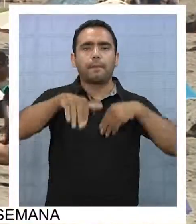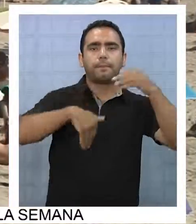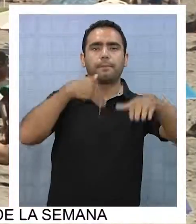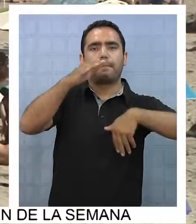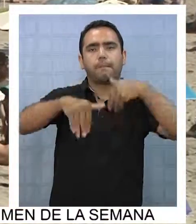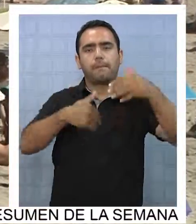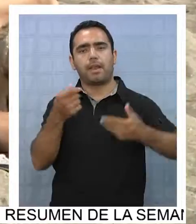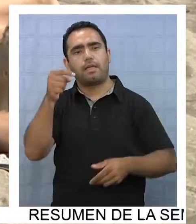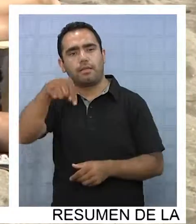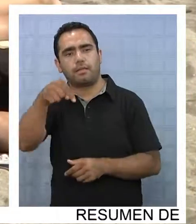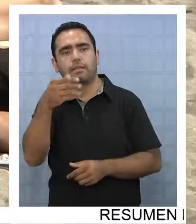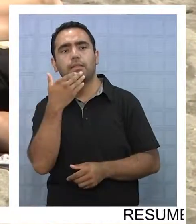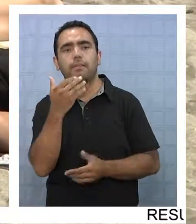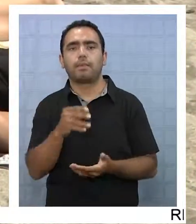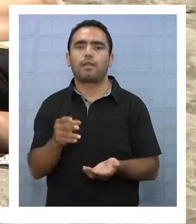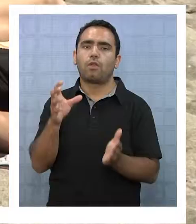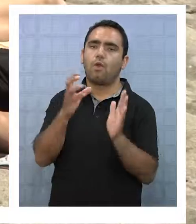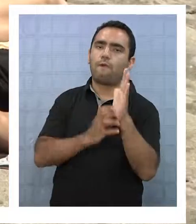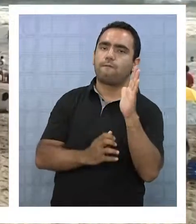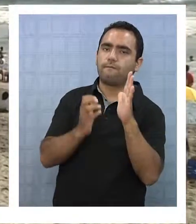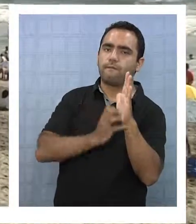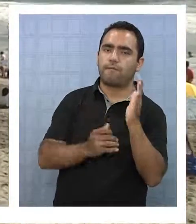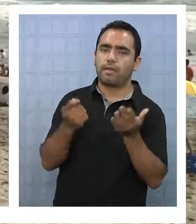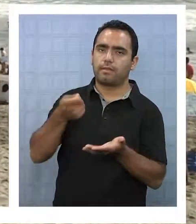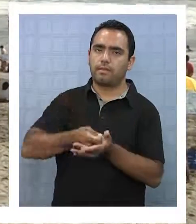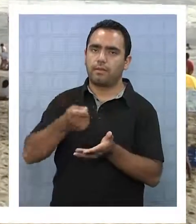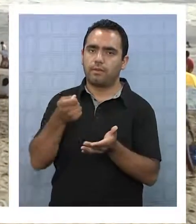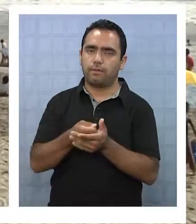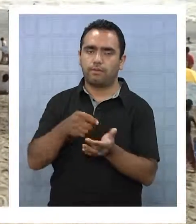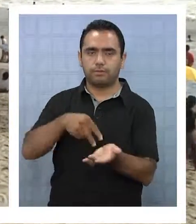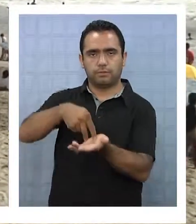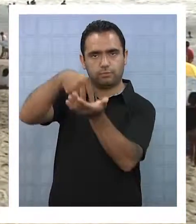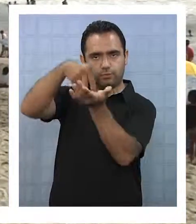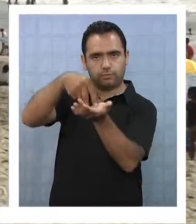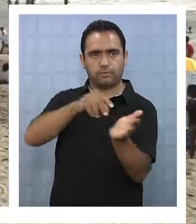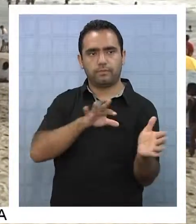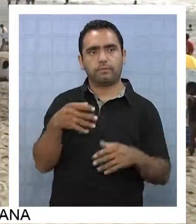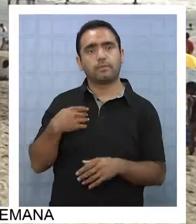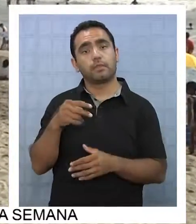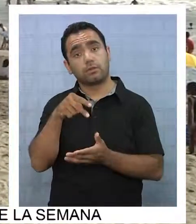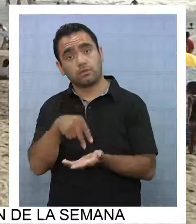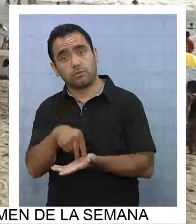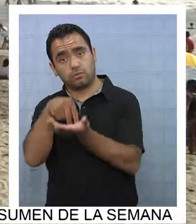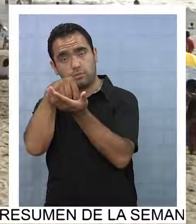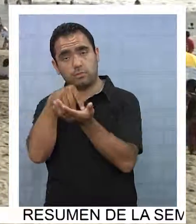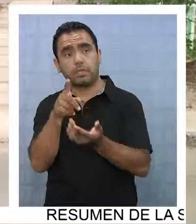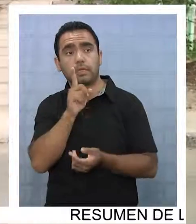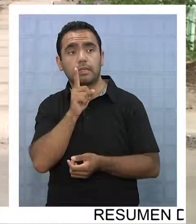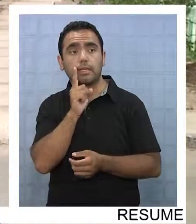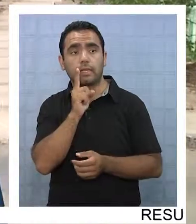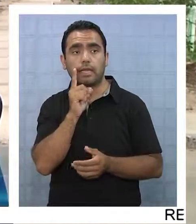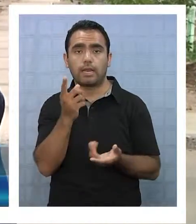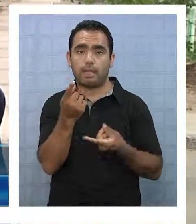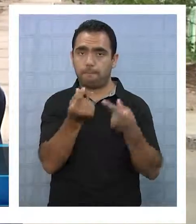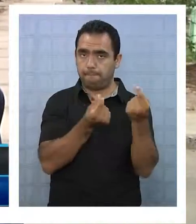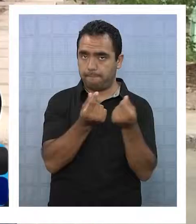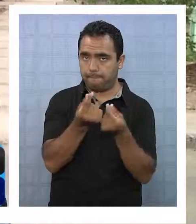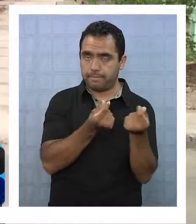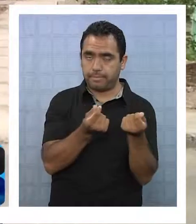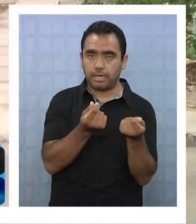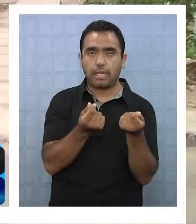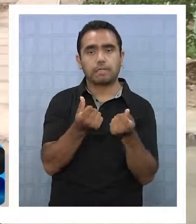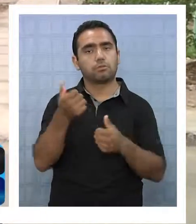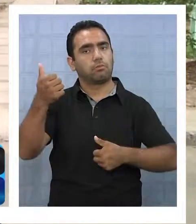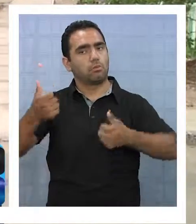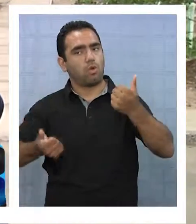nuestro borde costero y las ofertas de compra que puede entregar Zona Franca. Una Zona Franca que tiene todavía precios que son bastante